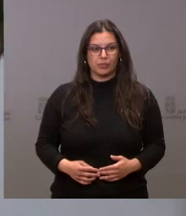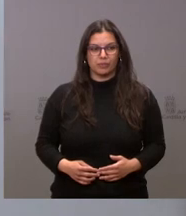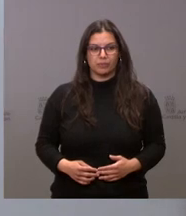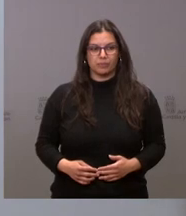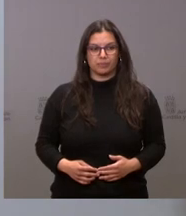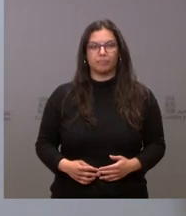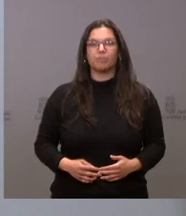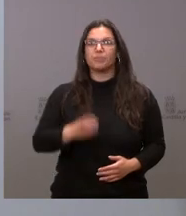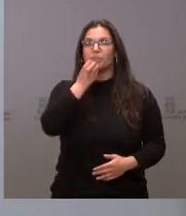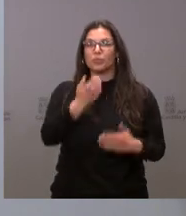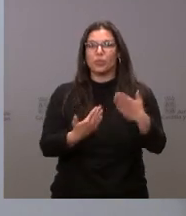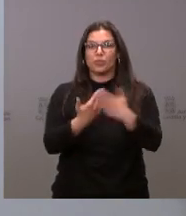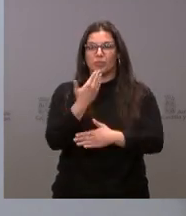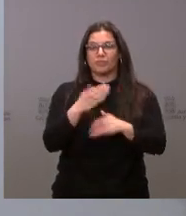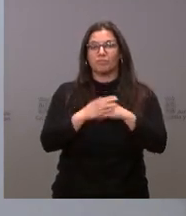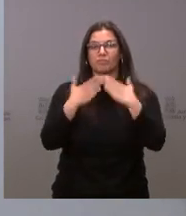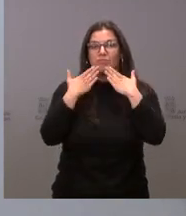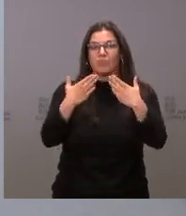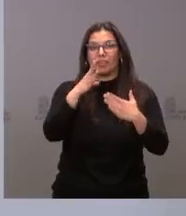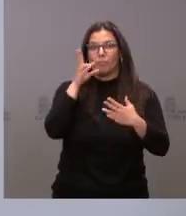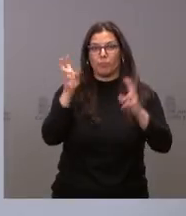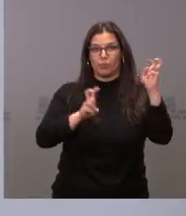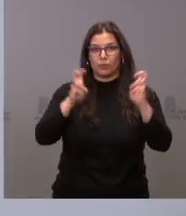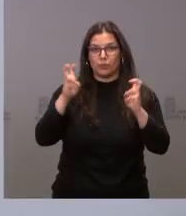Muy buenos días, muchas gracias por su asistencia.